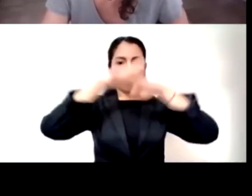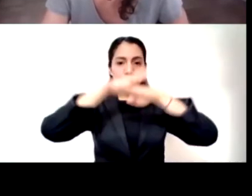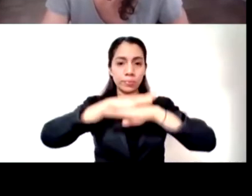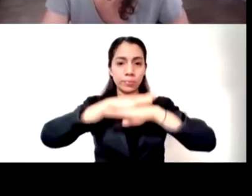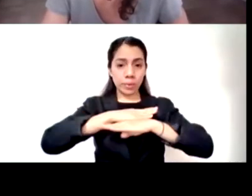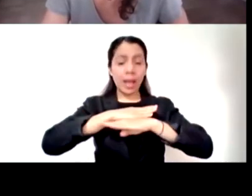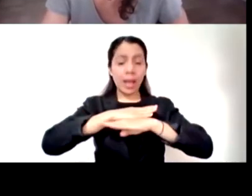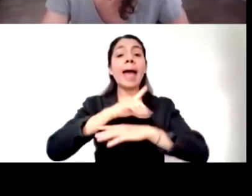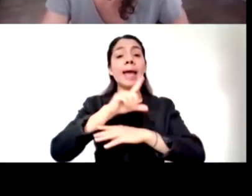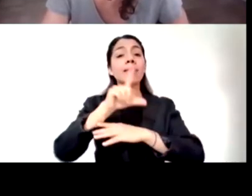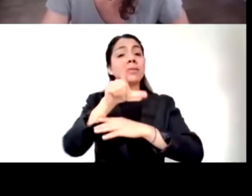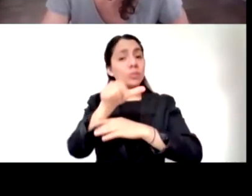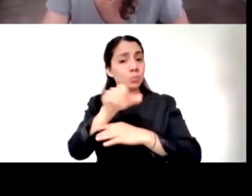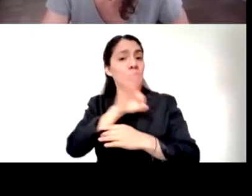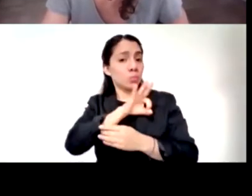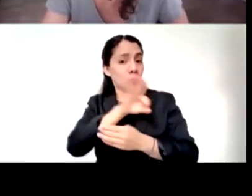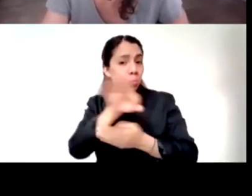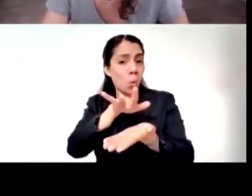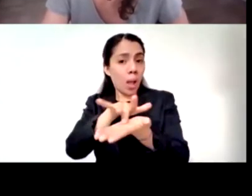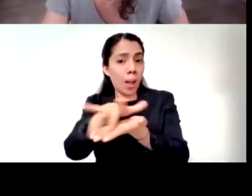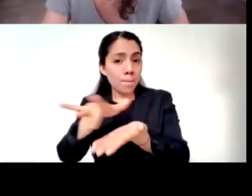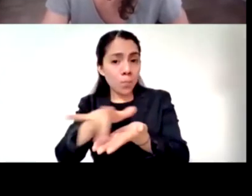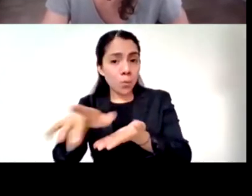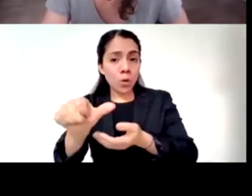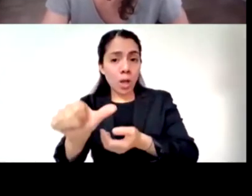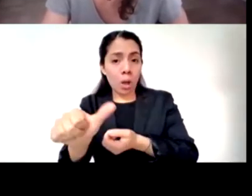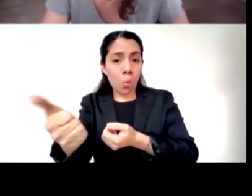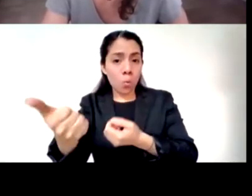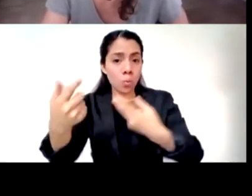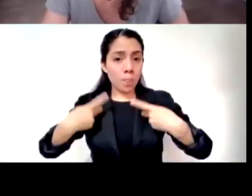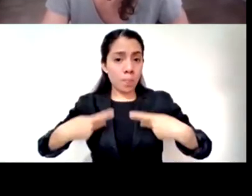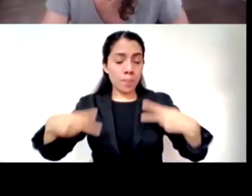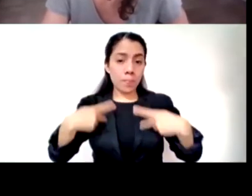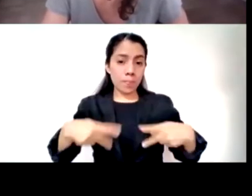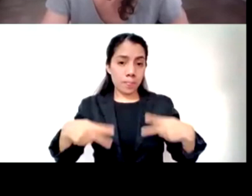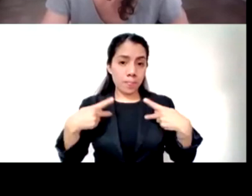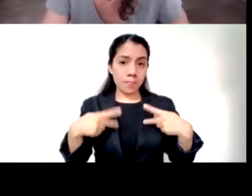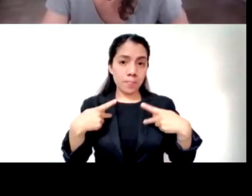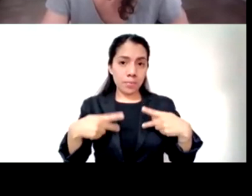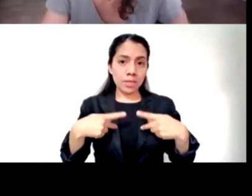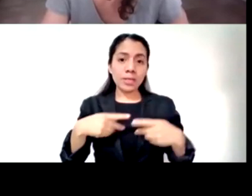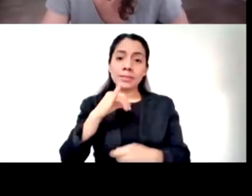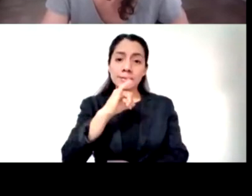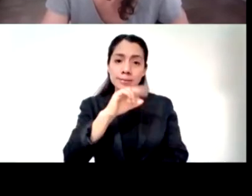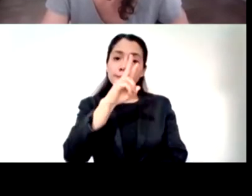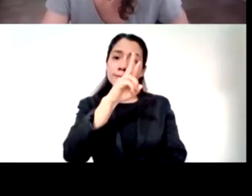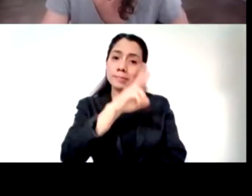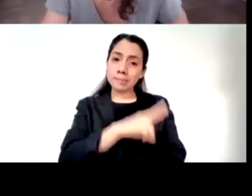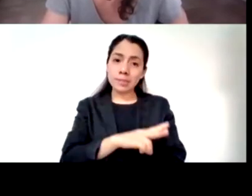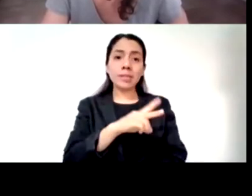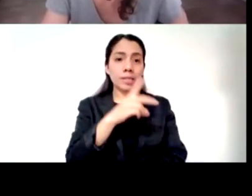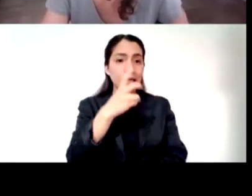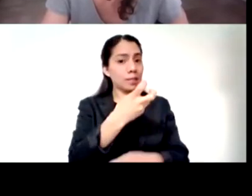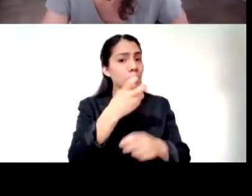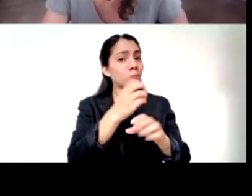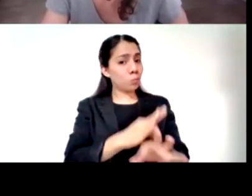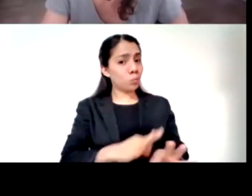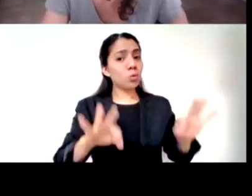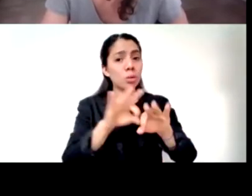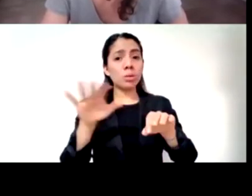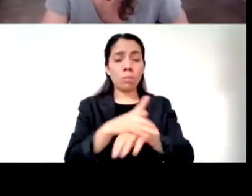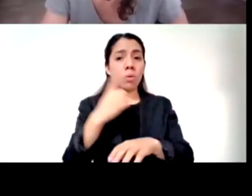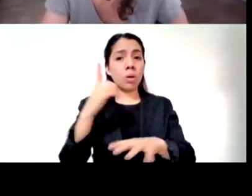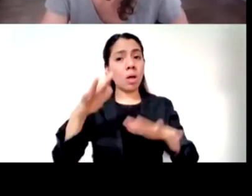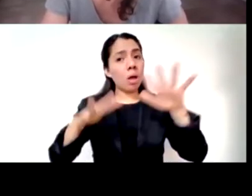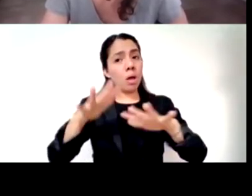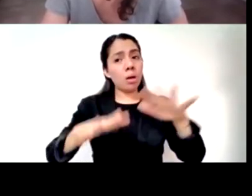hacer y yo creo que es muy sabio y te agradezco lo tomo hasta como retroalimentación porque a veces yo me quedo mucho con